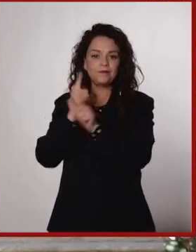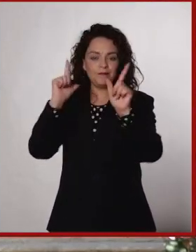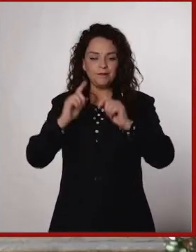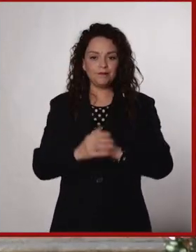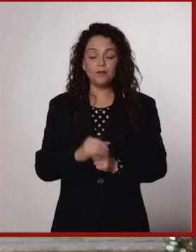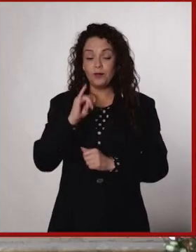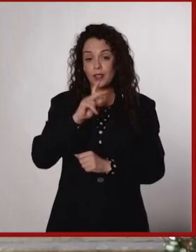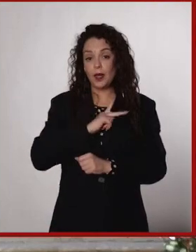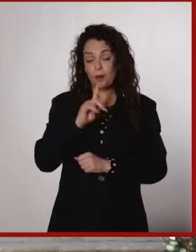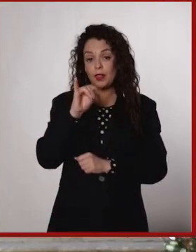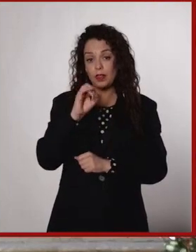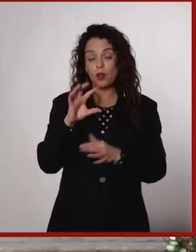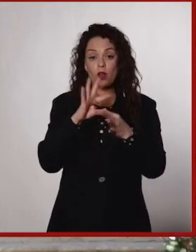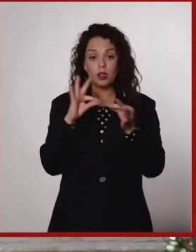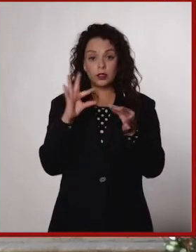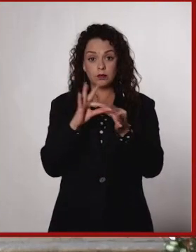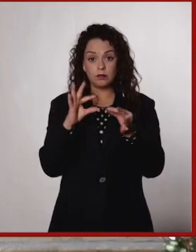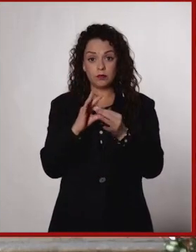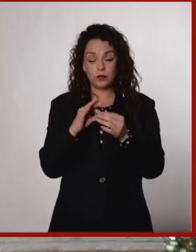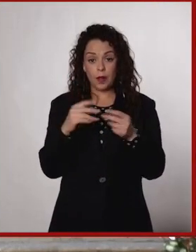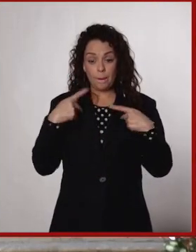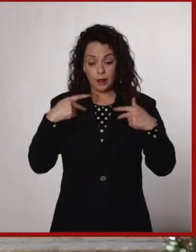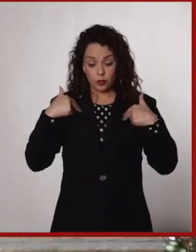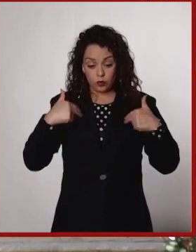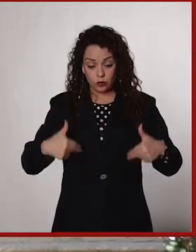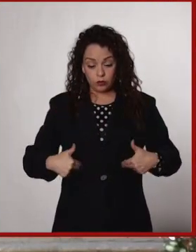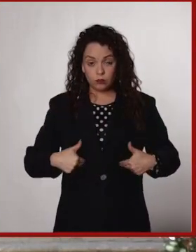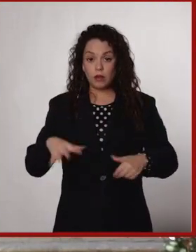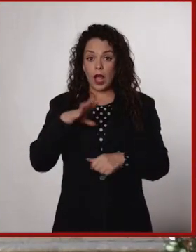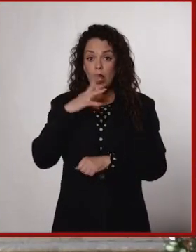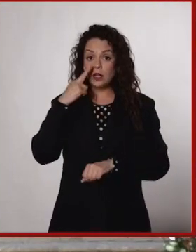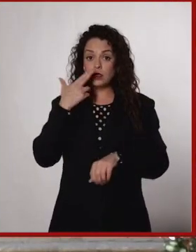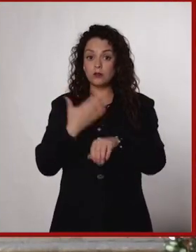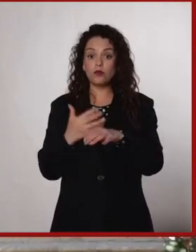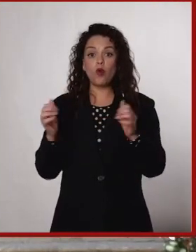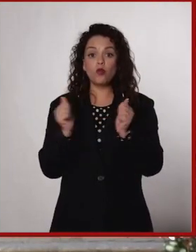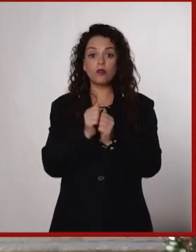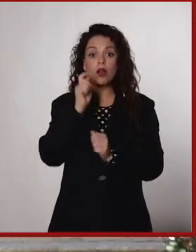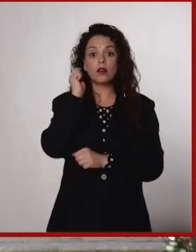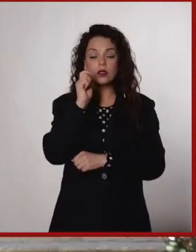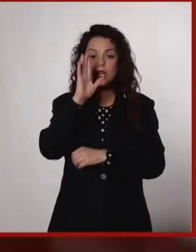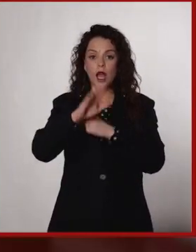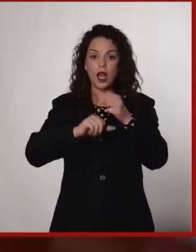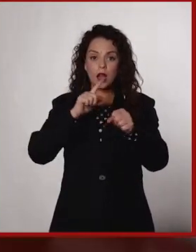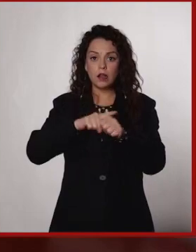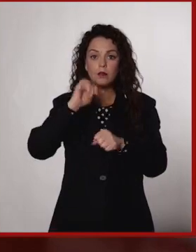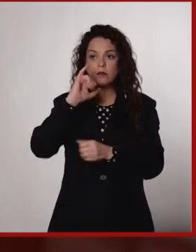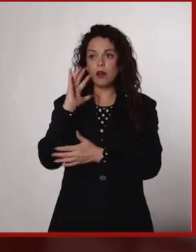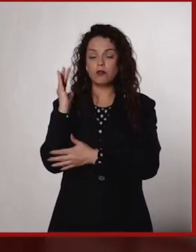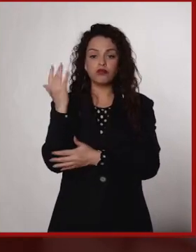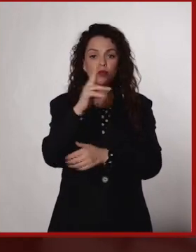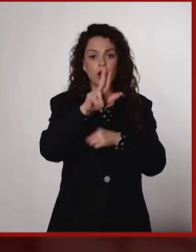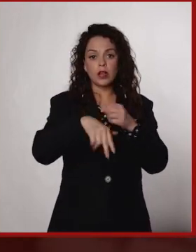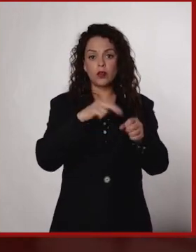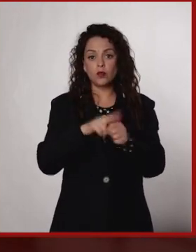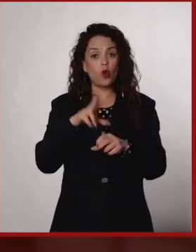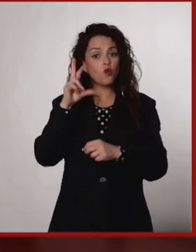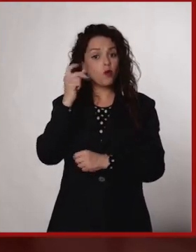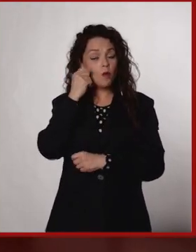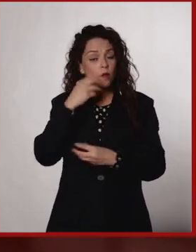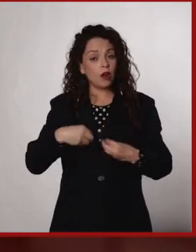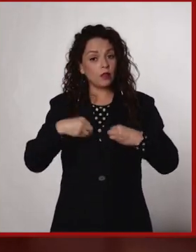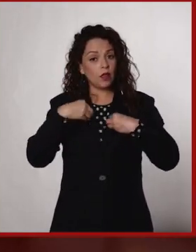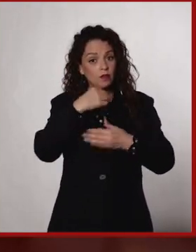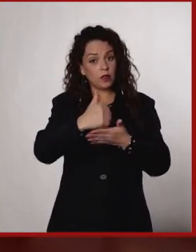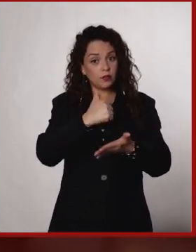Sí, mi tío me explicó que los seres humanos tenemos una responsabilidad con la flora y la fauna, aún los que vivimos en la ciudad.